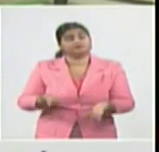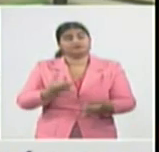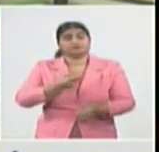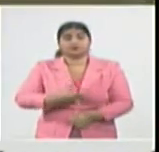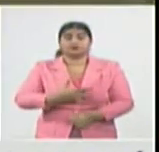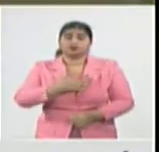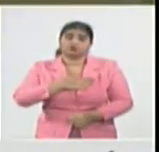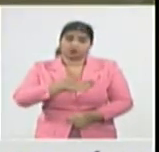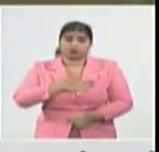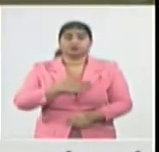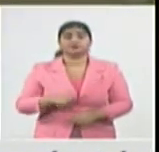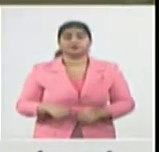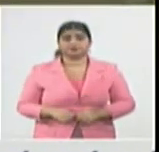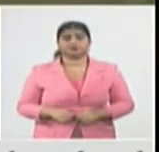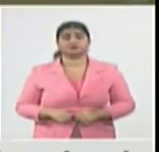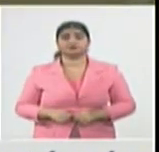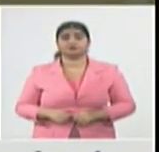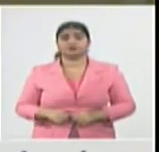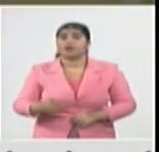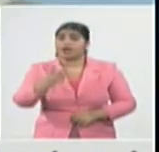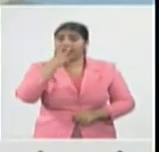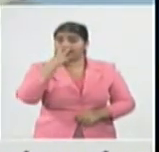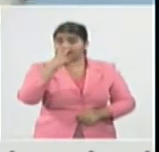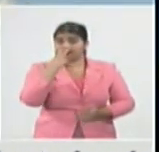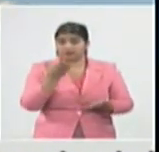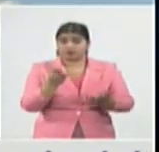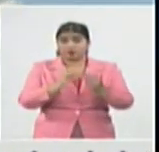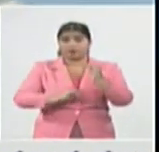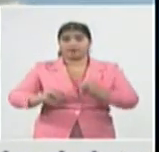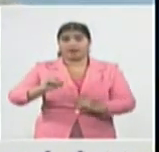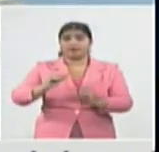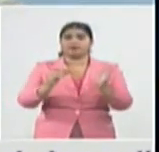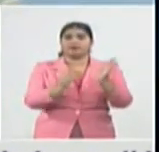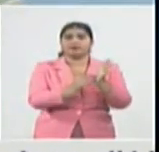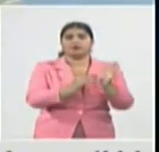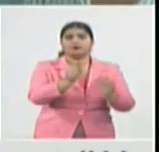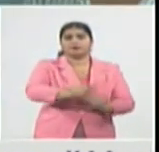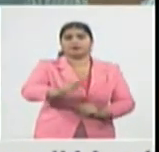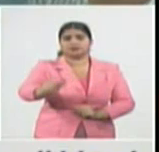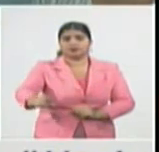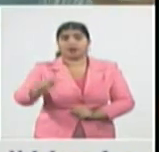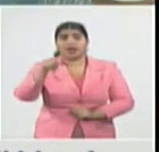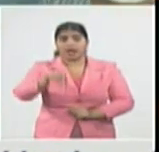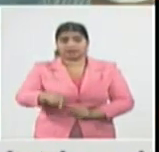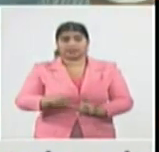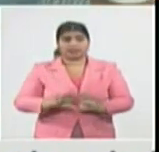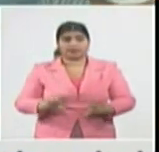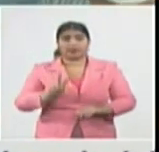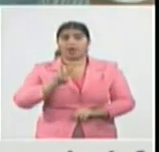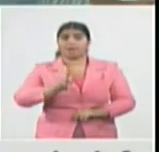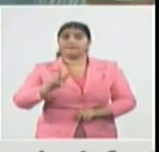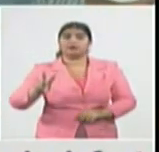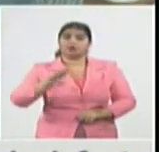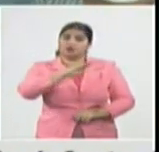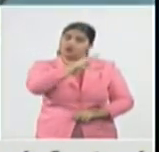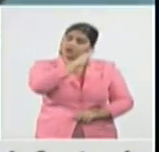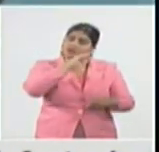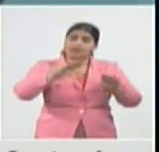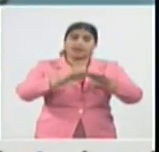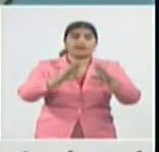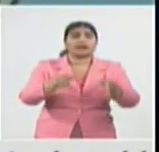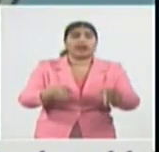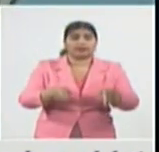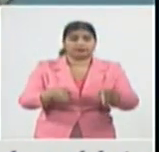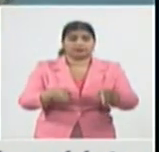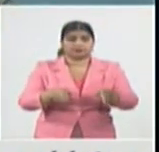hemos atendido a más de mil pacientes en nuestra institución contamos solo con 22 camas así que sacando cuenta o sea